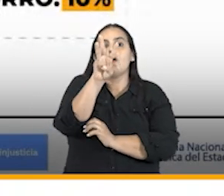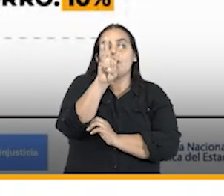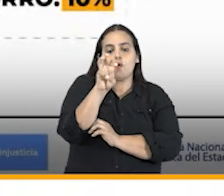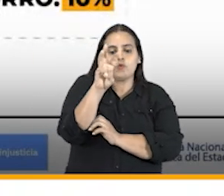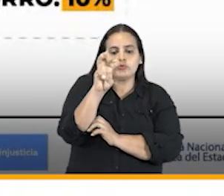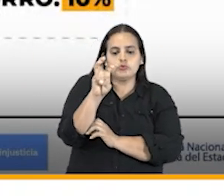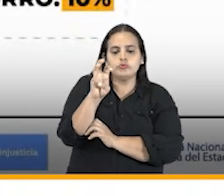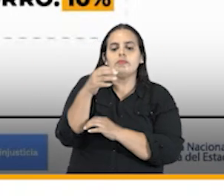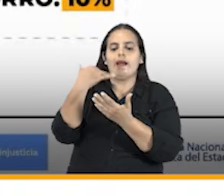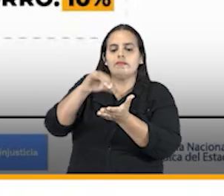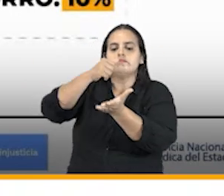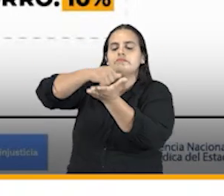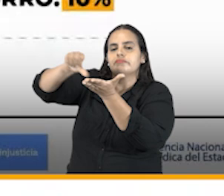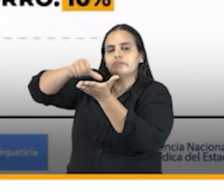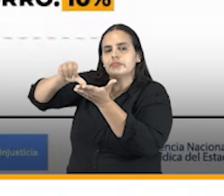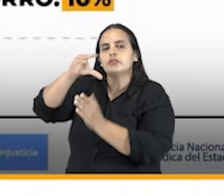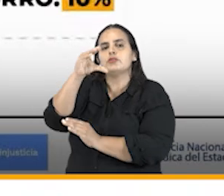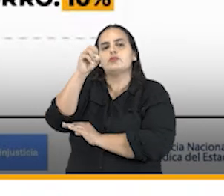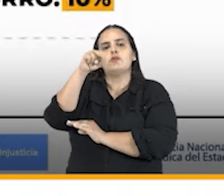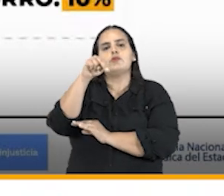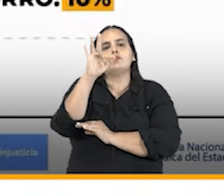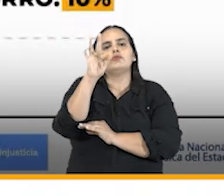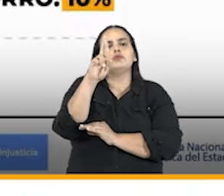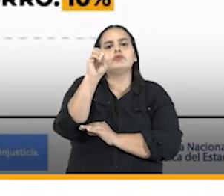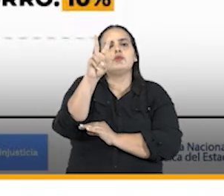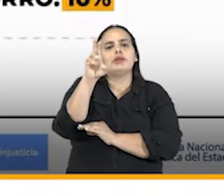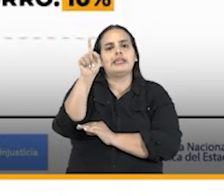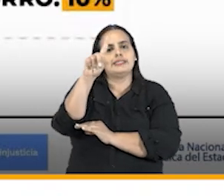controversias de inversión en etapa prearbitral